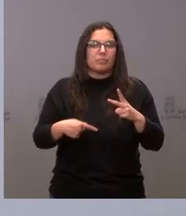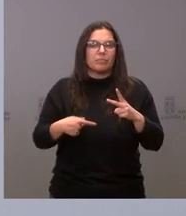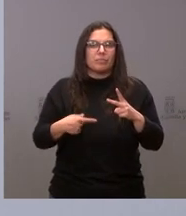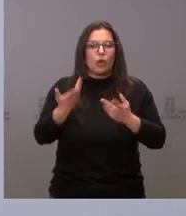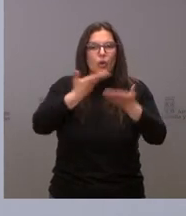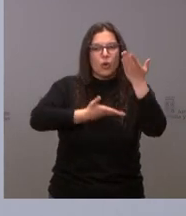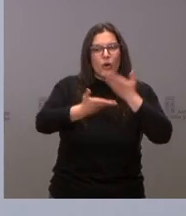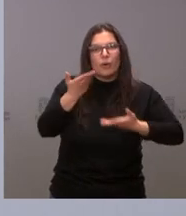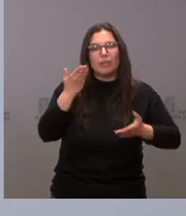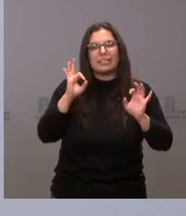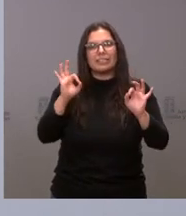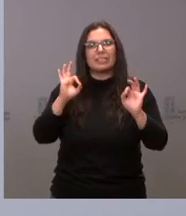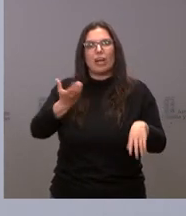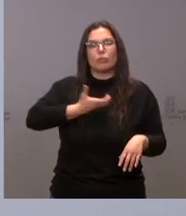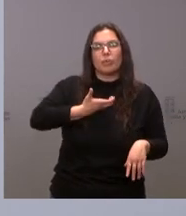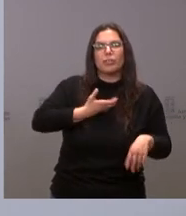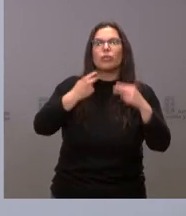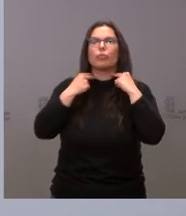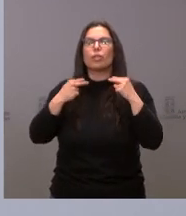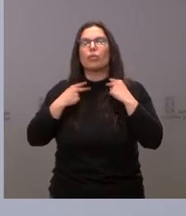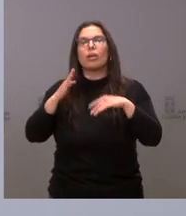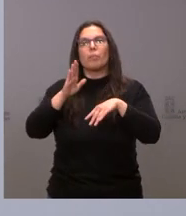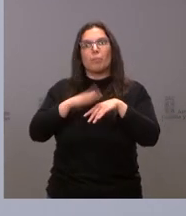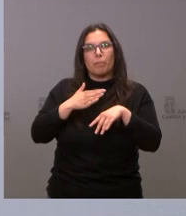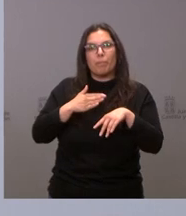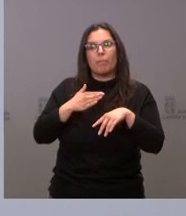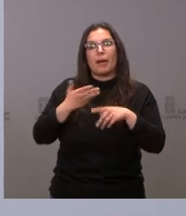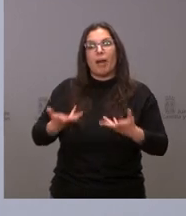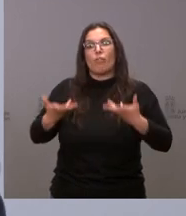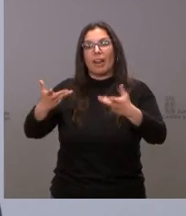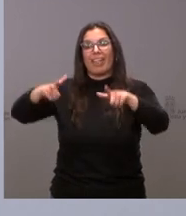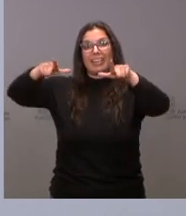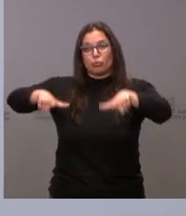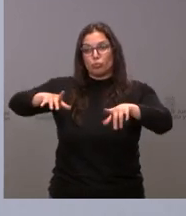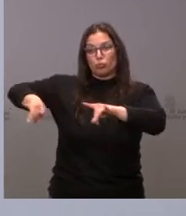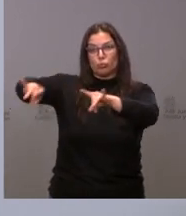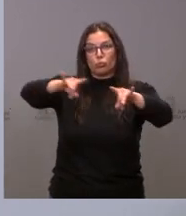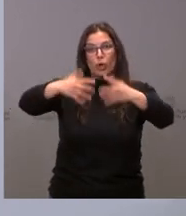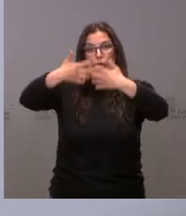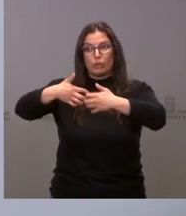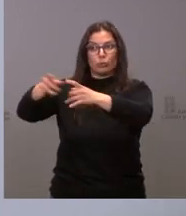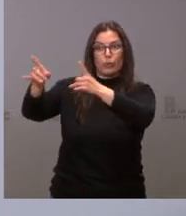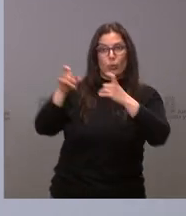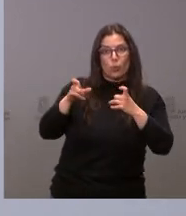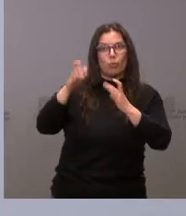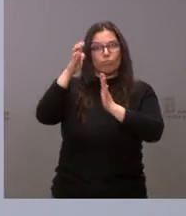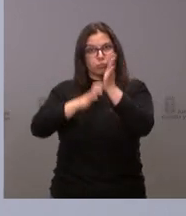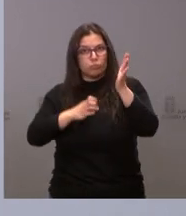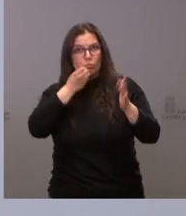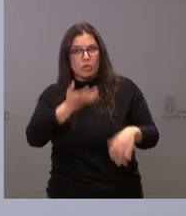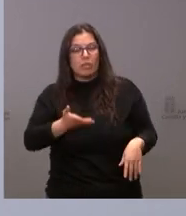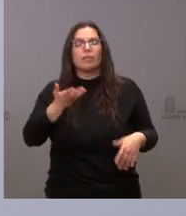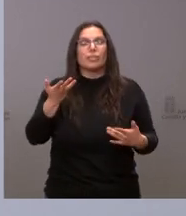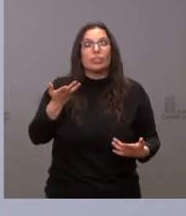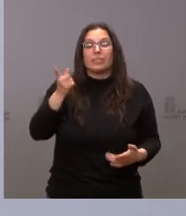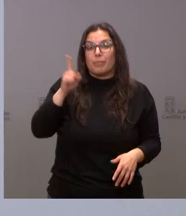colaboración con las corporaciones locales para que haya suelo industrial en condiciones favorables y desde luego una